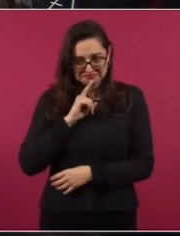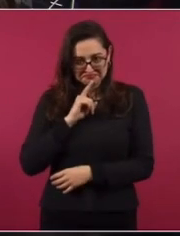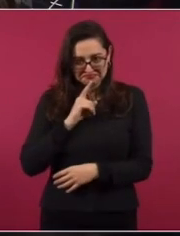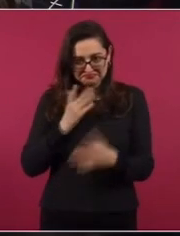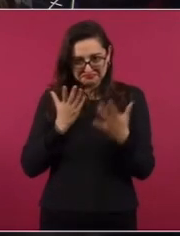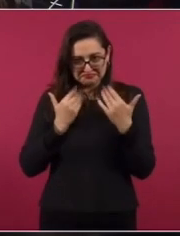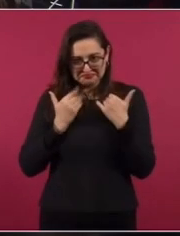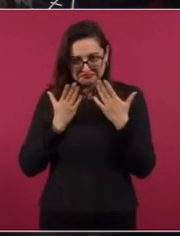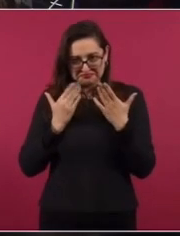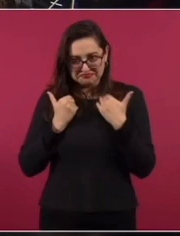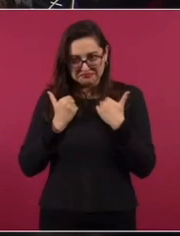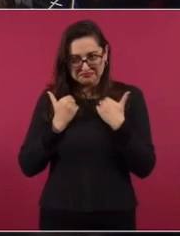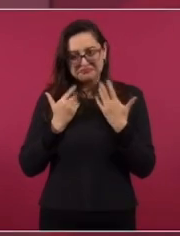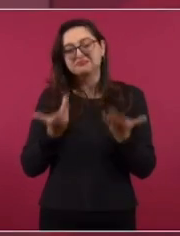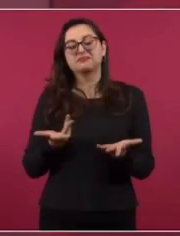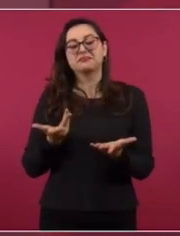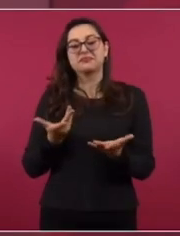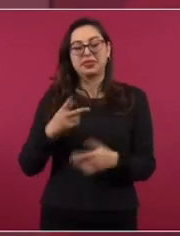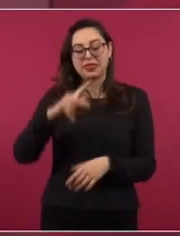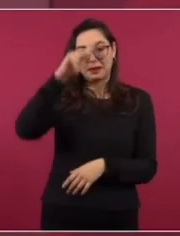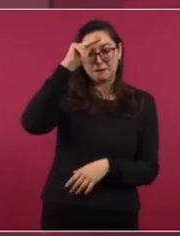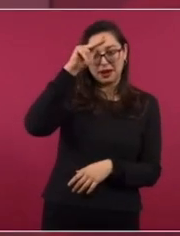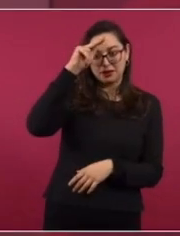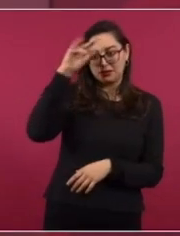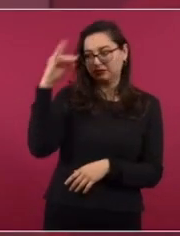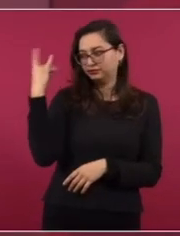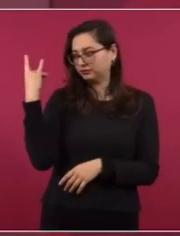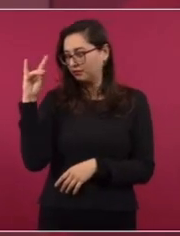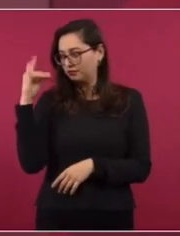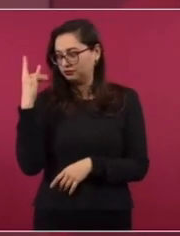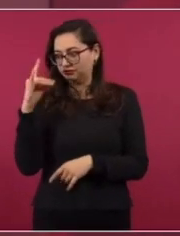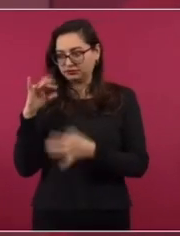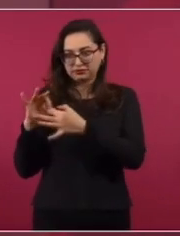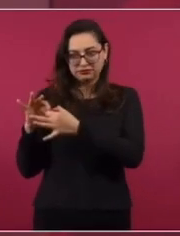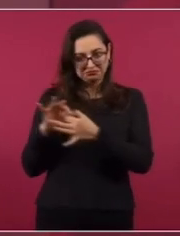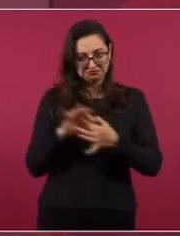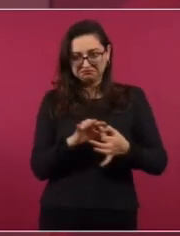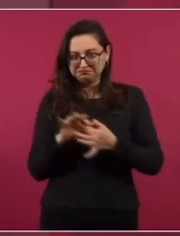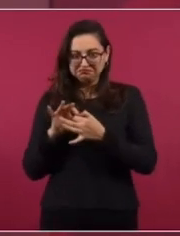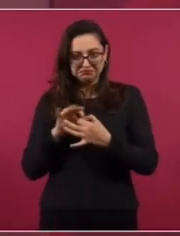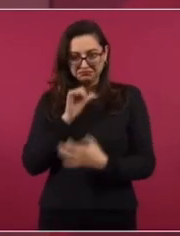y Bolivia, pueblos hermanos?